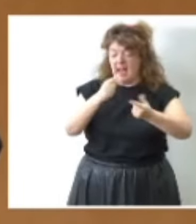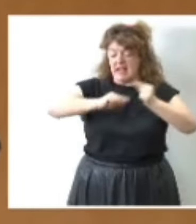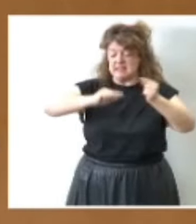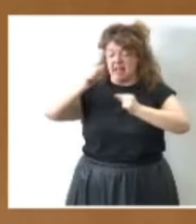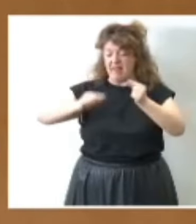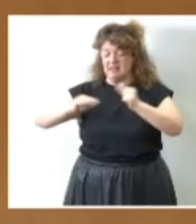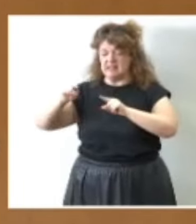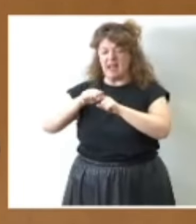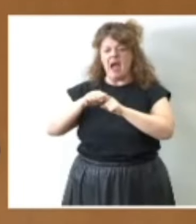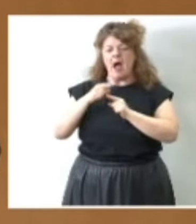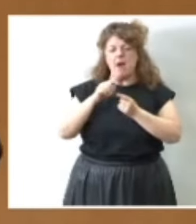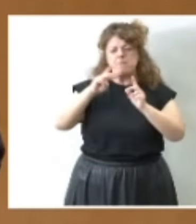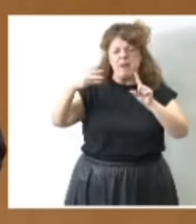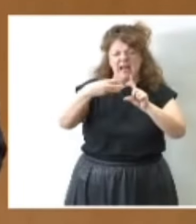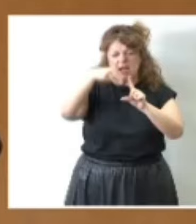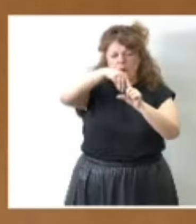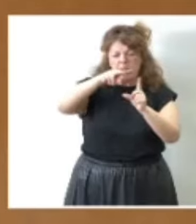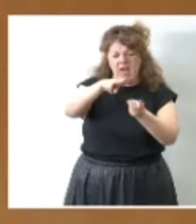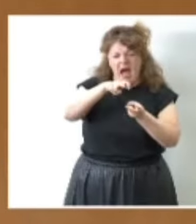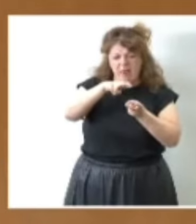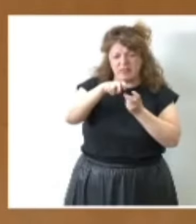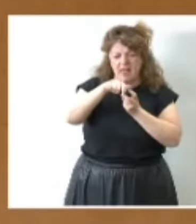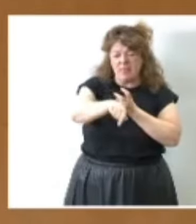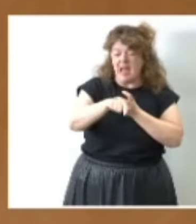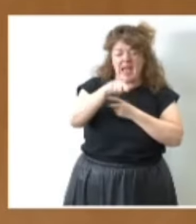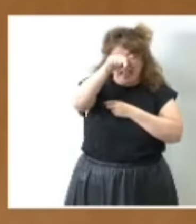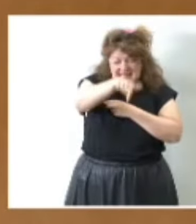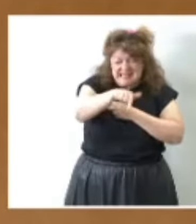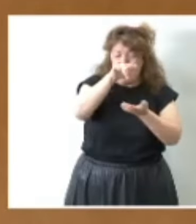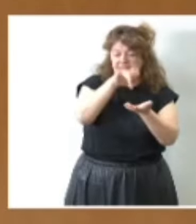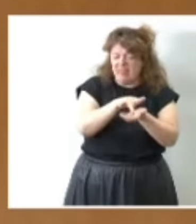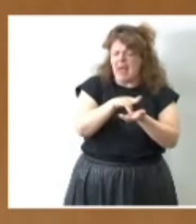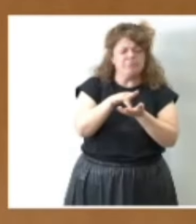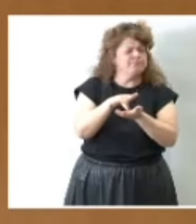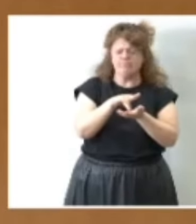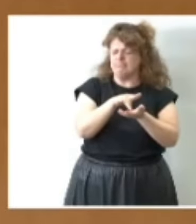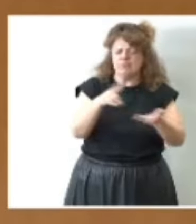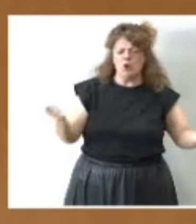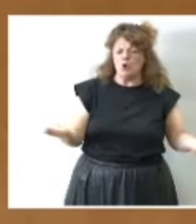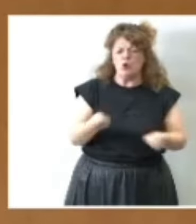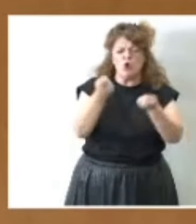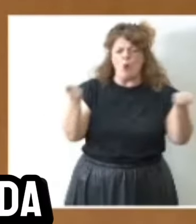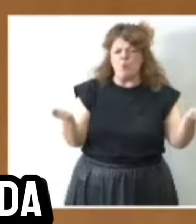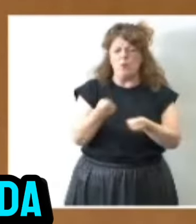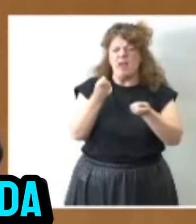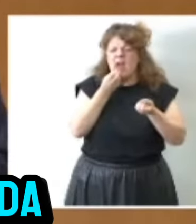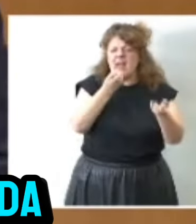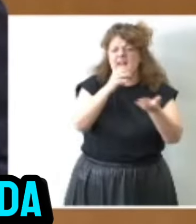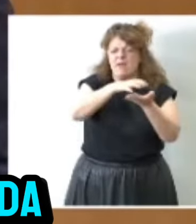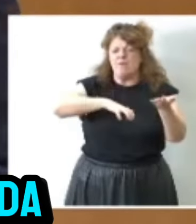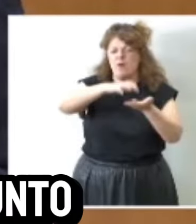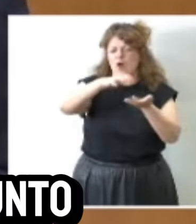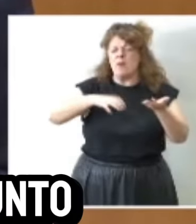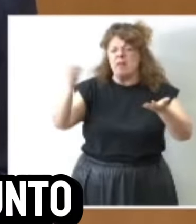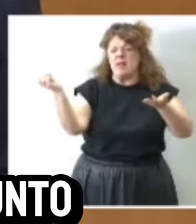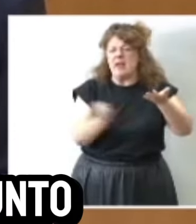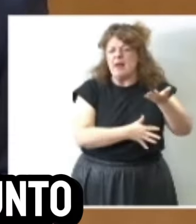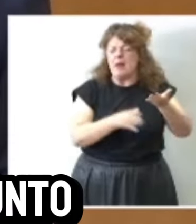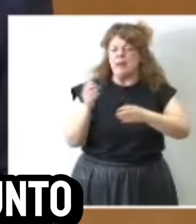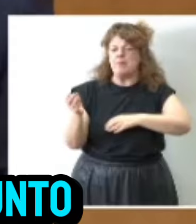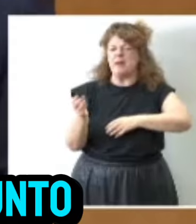web del Ministerio de Hacienda, ese día tampoco se publicó el informe sobre ejecución de la inversión territorializada